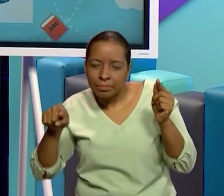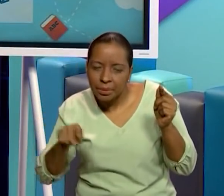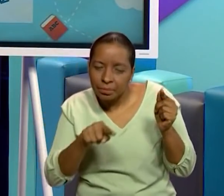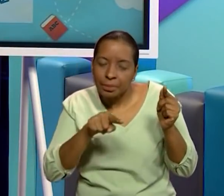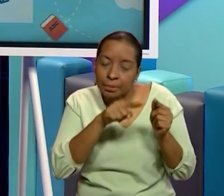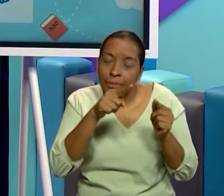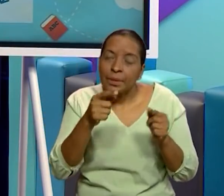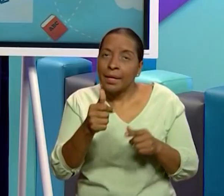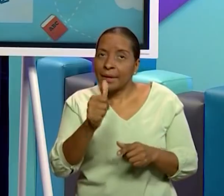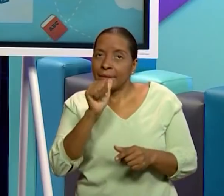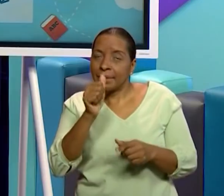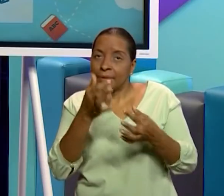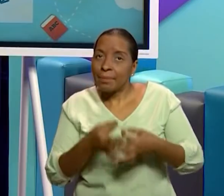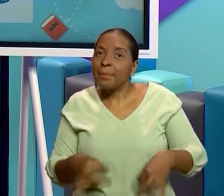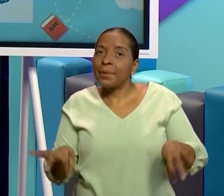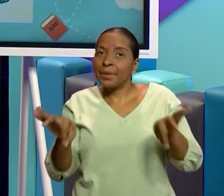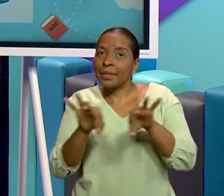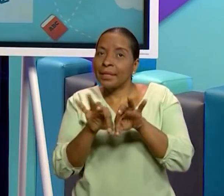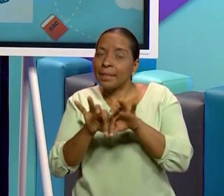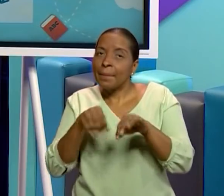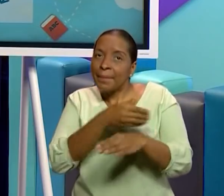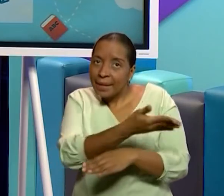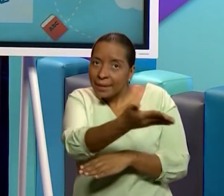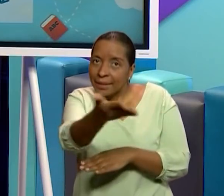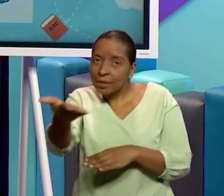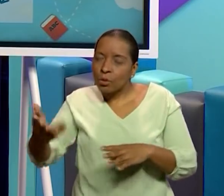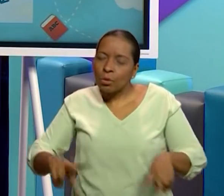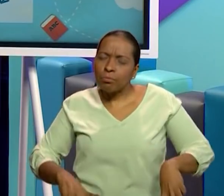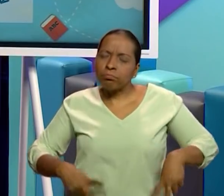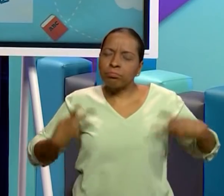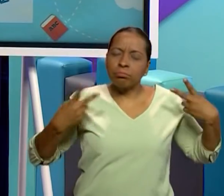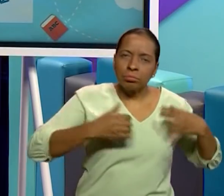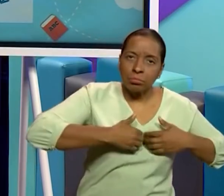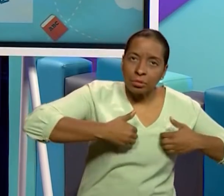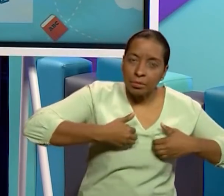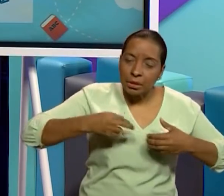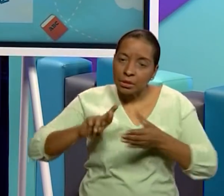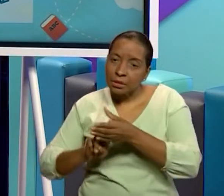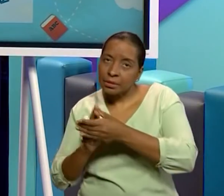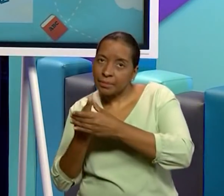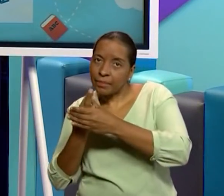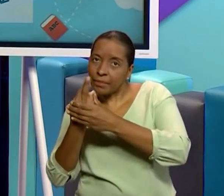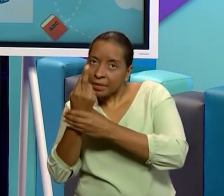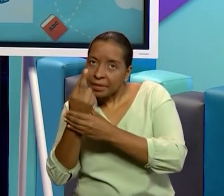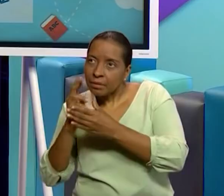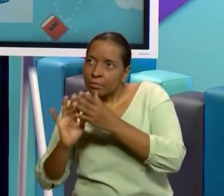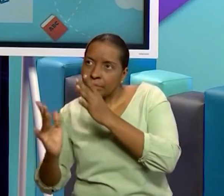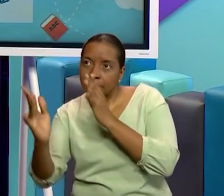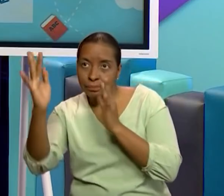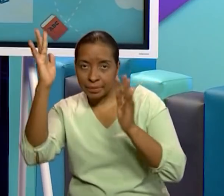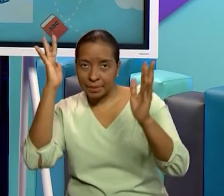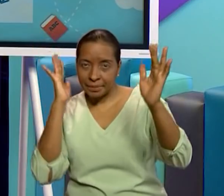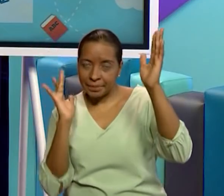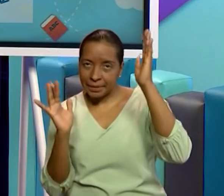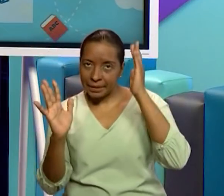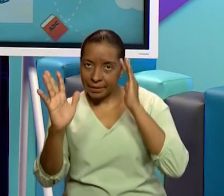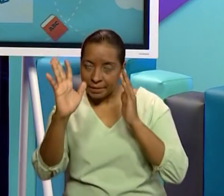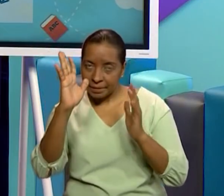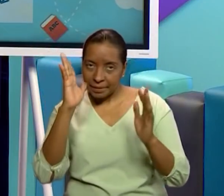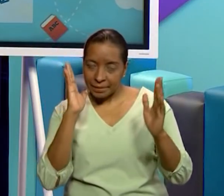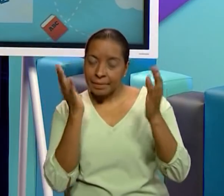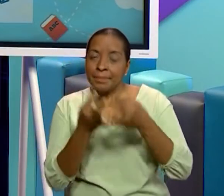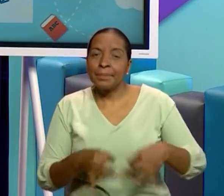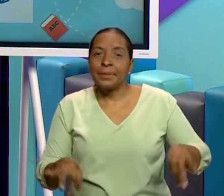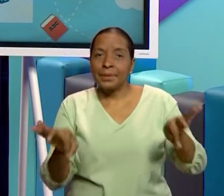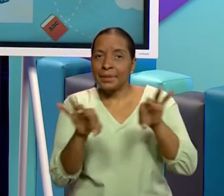importante para todos los seres vivos. Los animales y las plantas necesitan el agua para nutrirse. Además, es